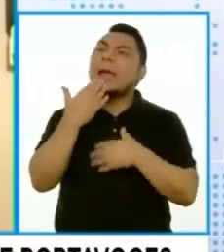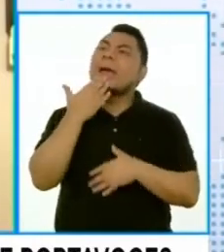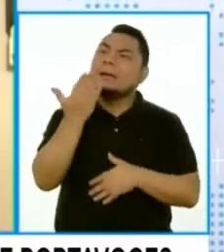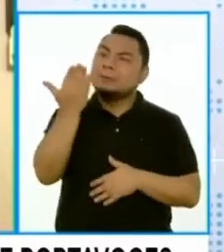Congresista Gracias